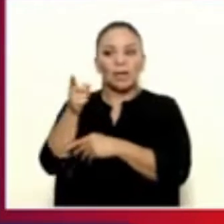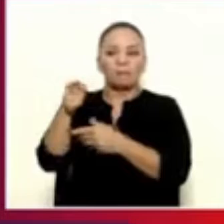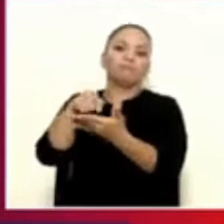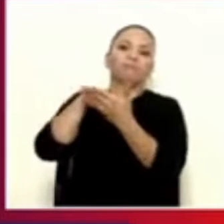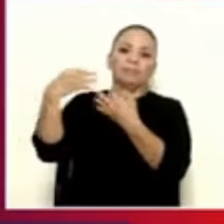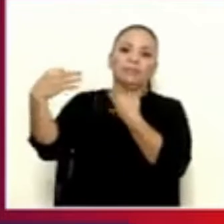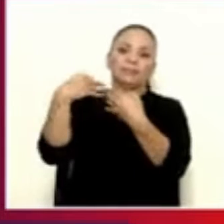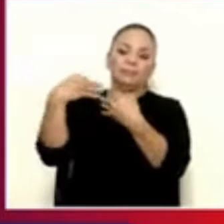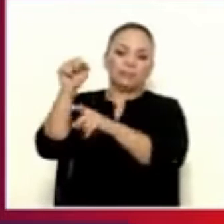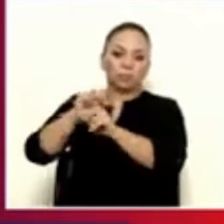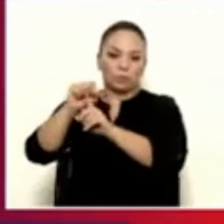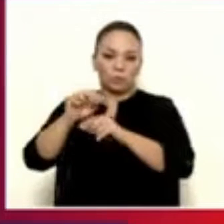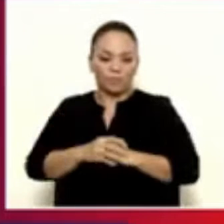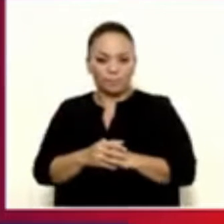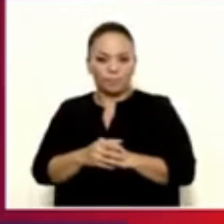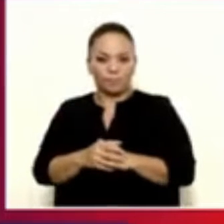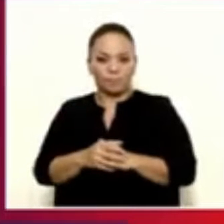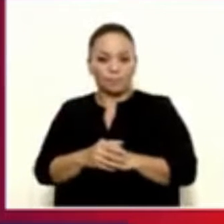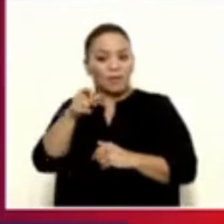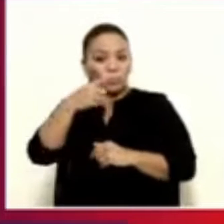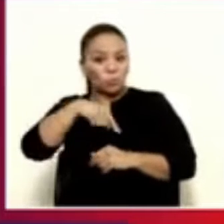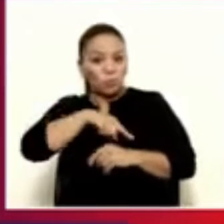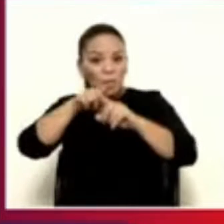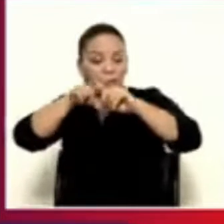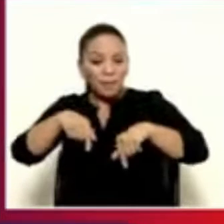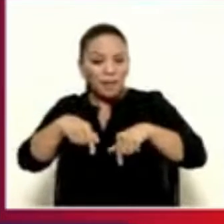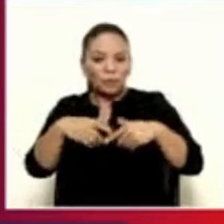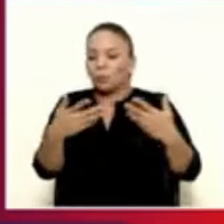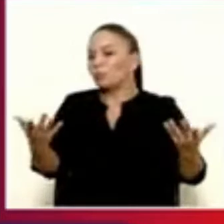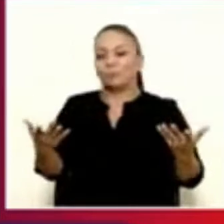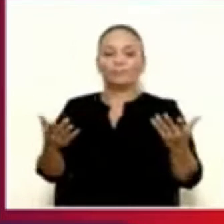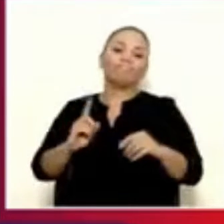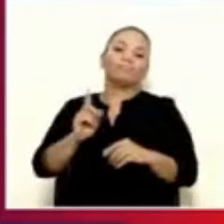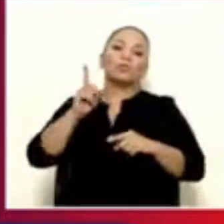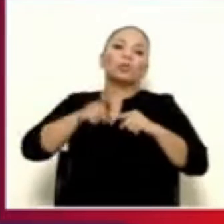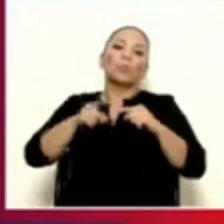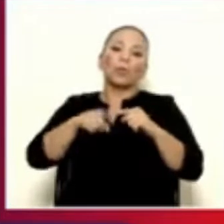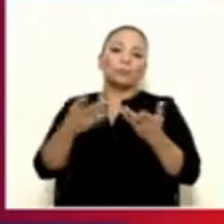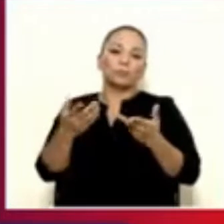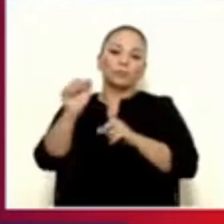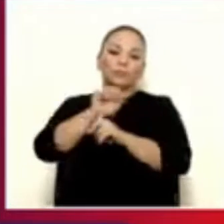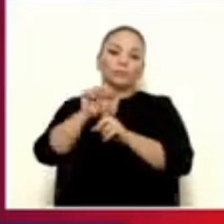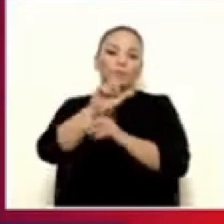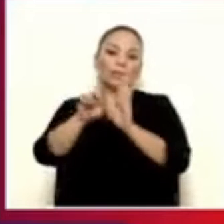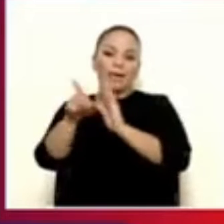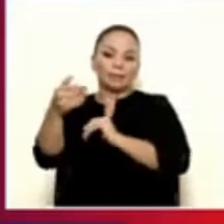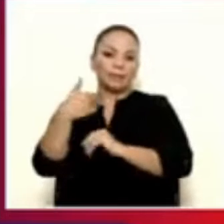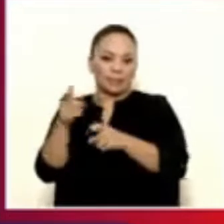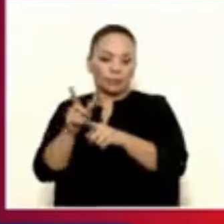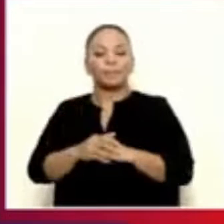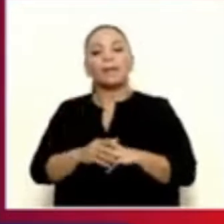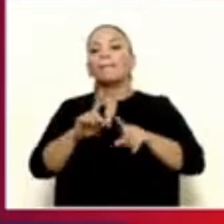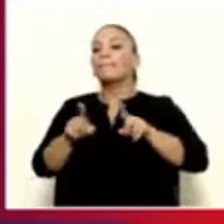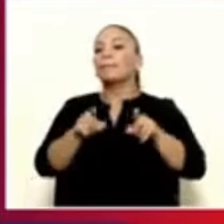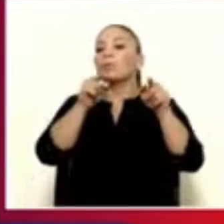O sea, no es que ni las estamos eliminando, porque no podríamos por las condiciones legales que tienen, pero en